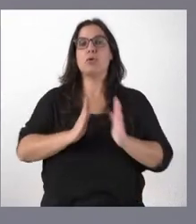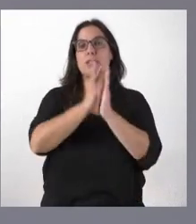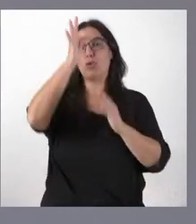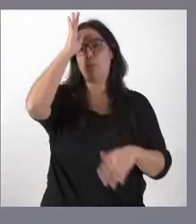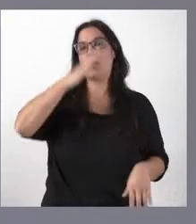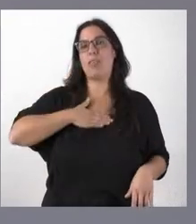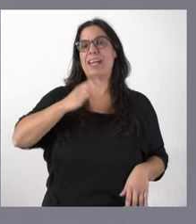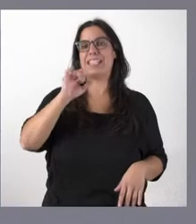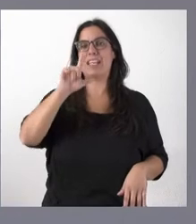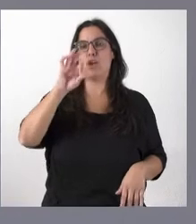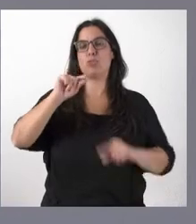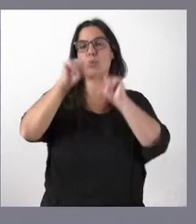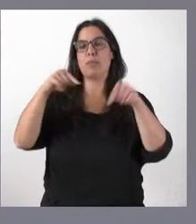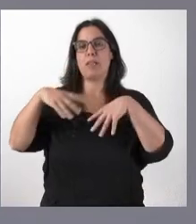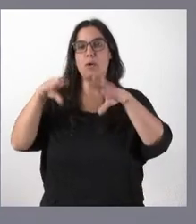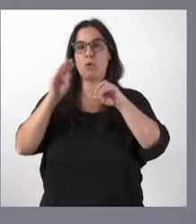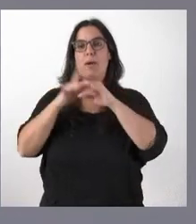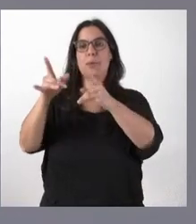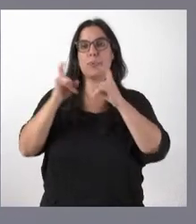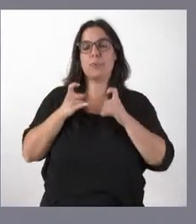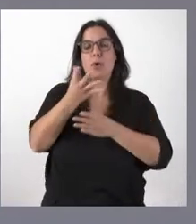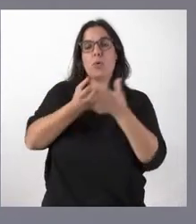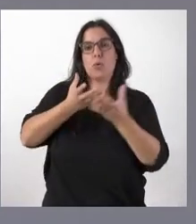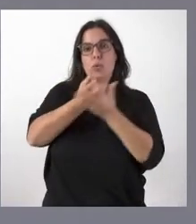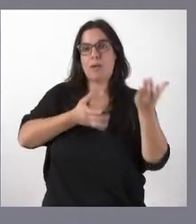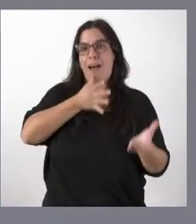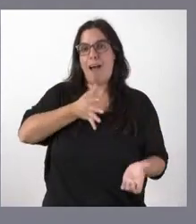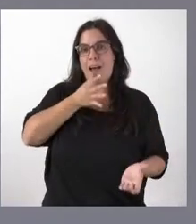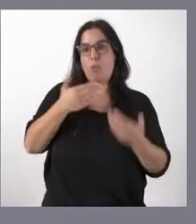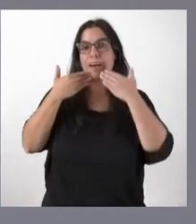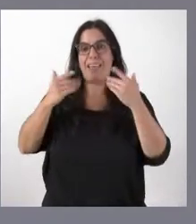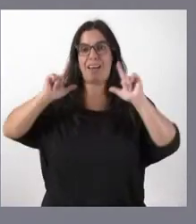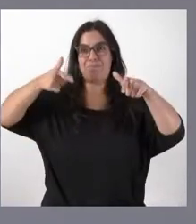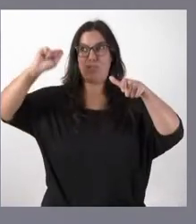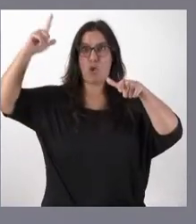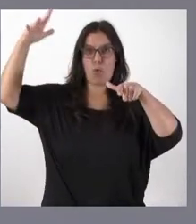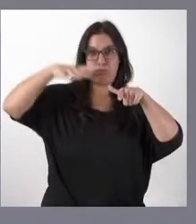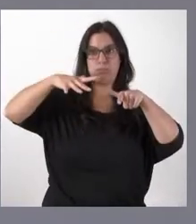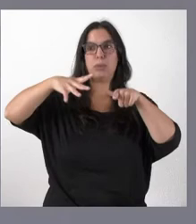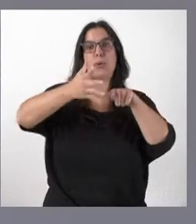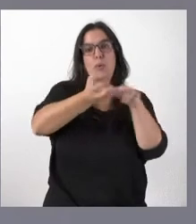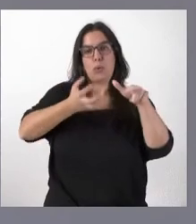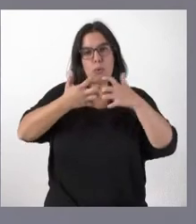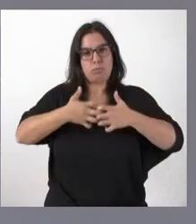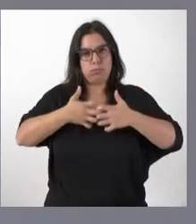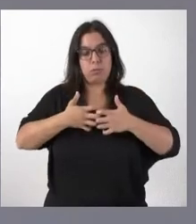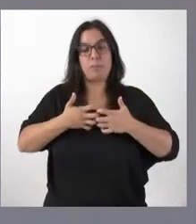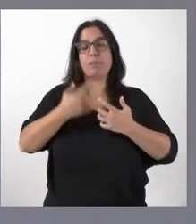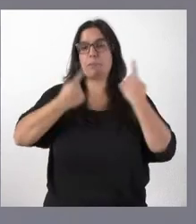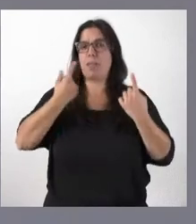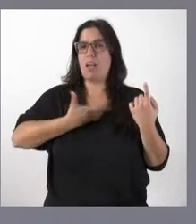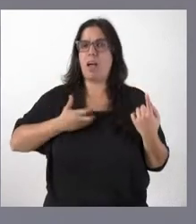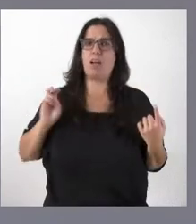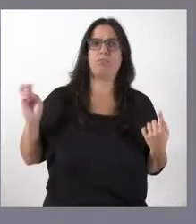Burgos, para el proyecto de captación y bombeo de agua por energía solar. Saben ustedes que en varios ayuntamientos que han sido